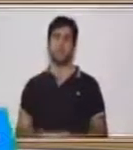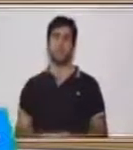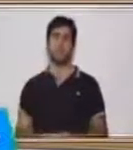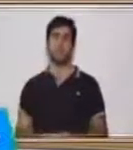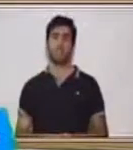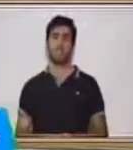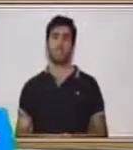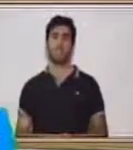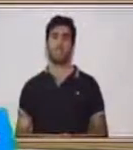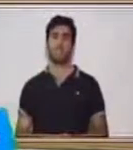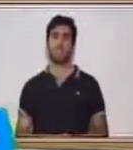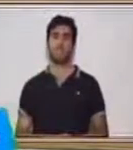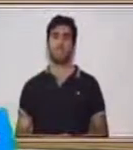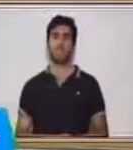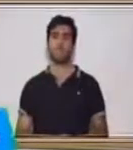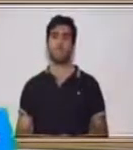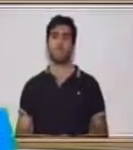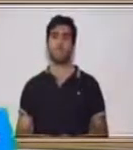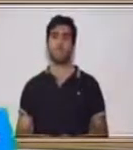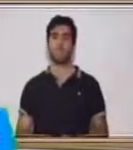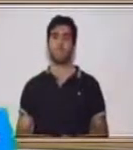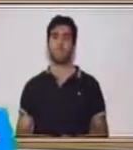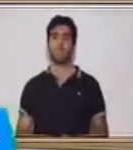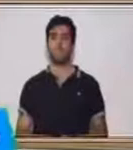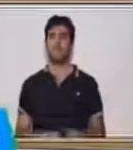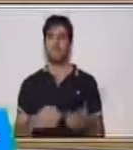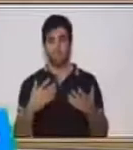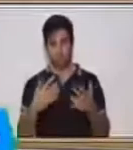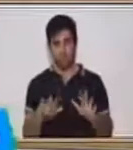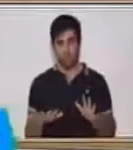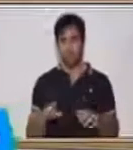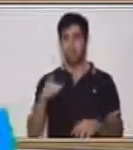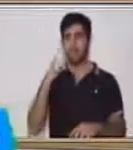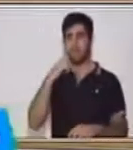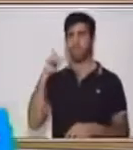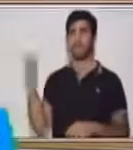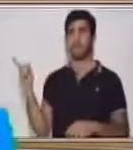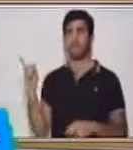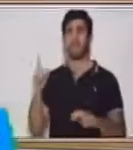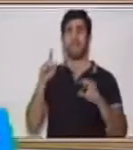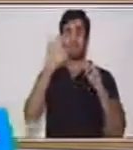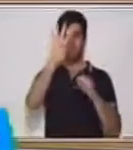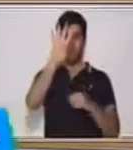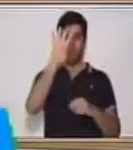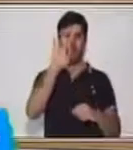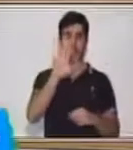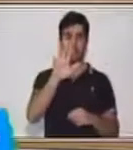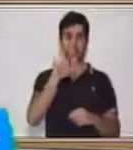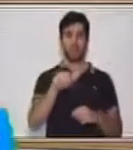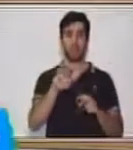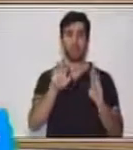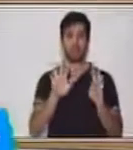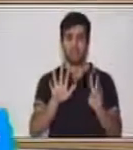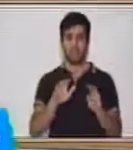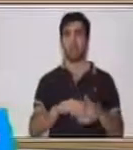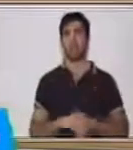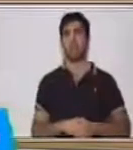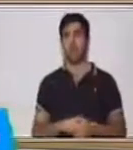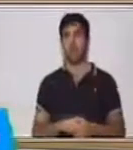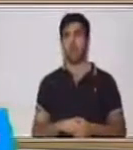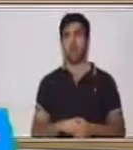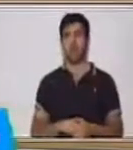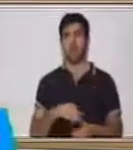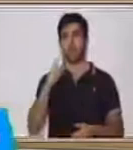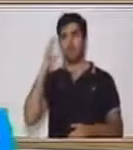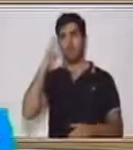Cuatro puntos, cuatro. Ahora vamos a multiplicar. La base se multiplica por uno, el que sigue por veinte